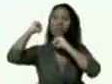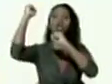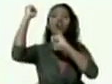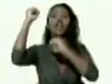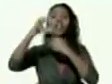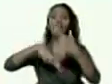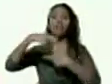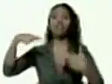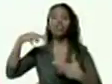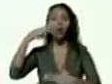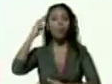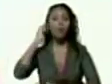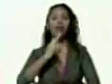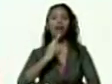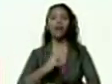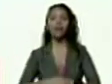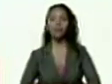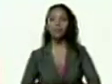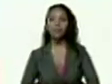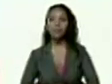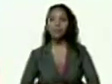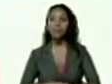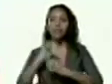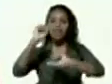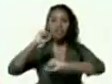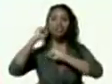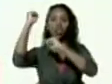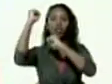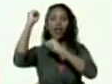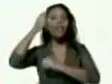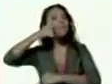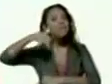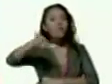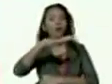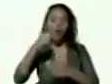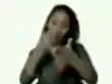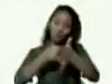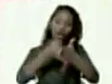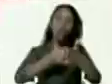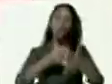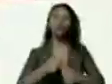de la revolución bolivariana victoria del pueblo luchador